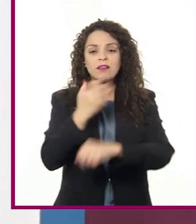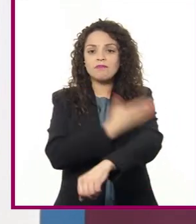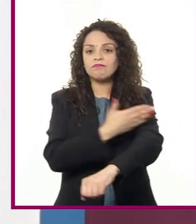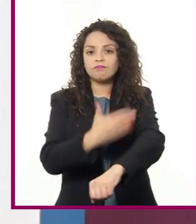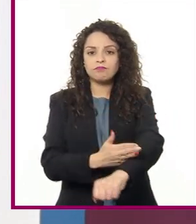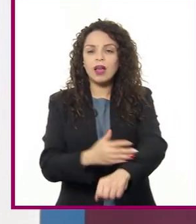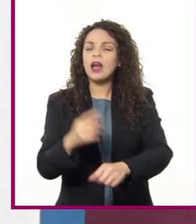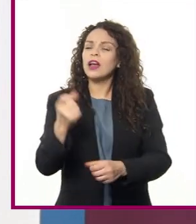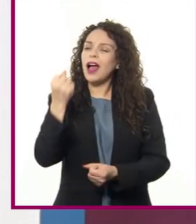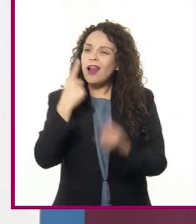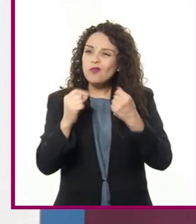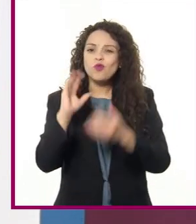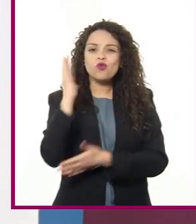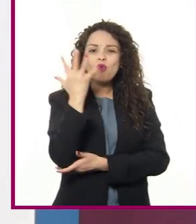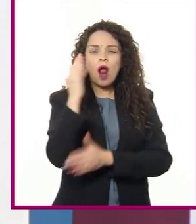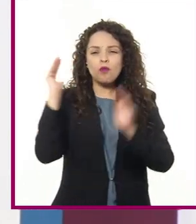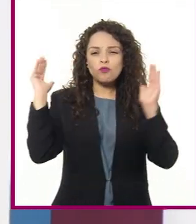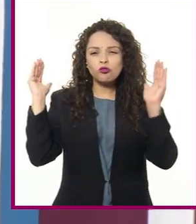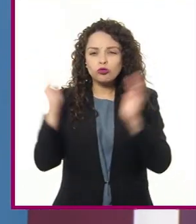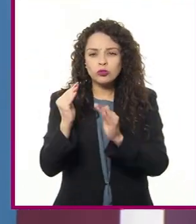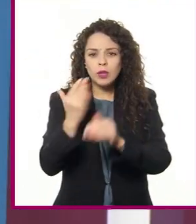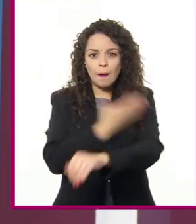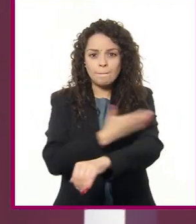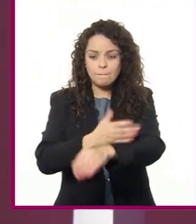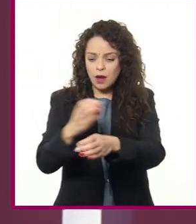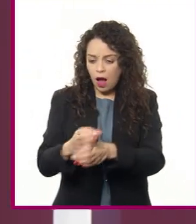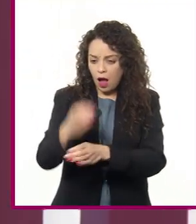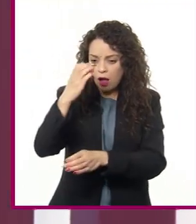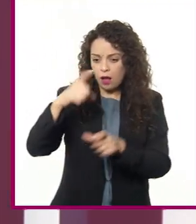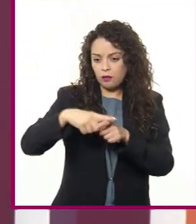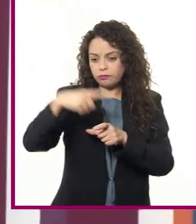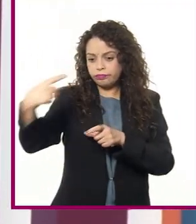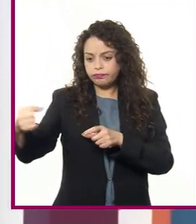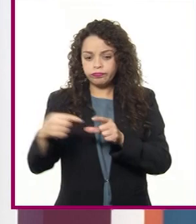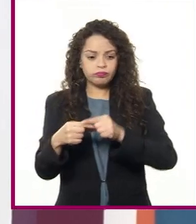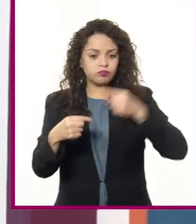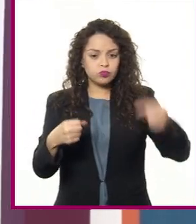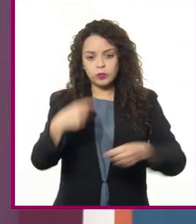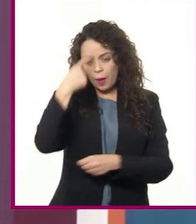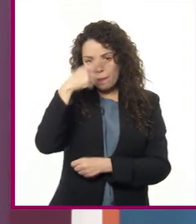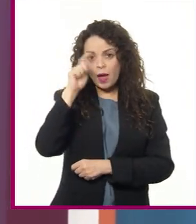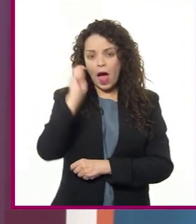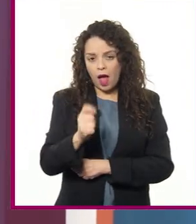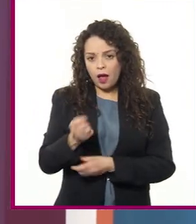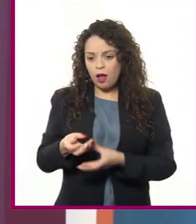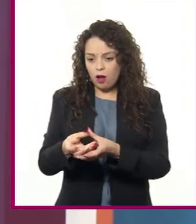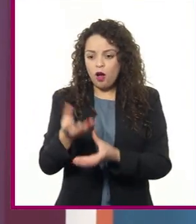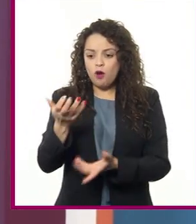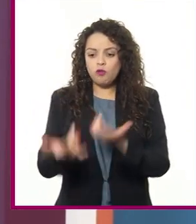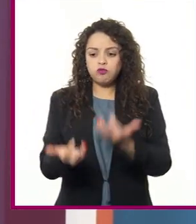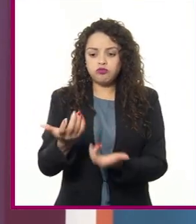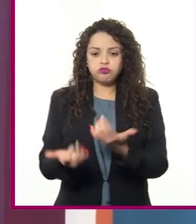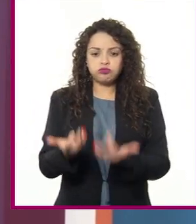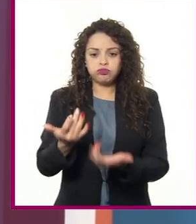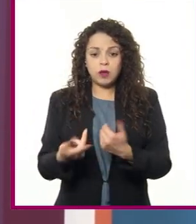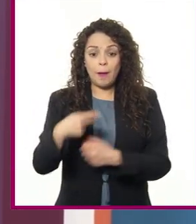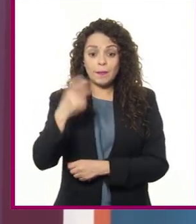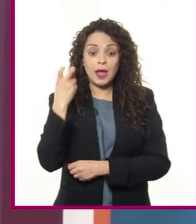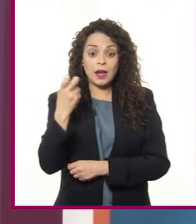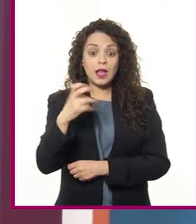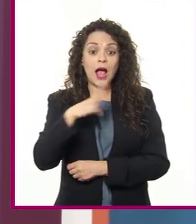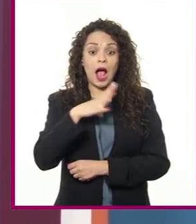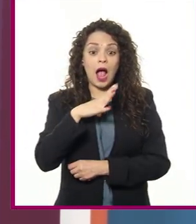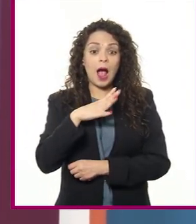árboles pequeños, cuyos troncos y ramas se utilizan como combustible. Sin embargo, estas regiones son ricas en